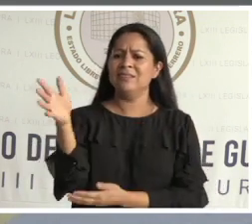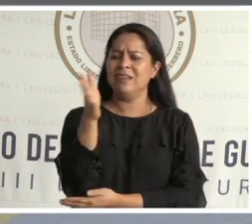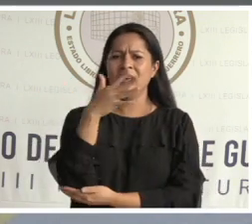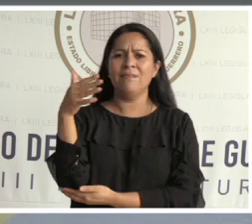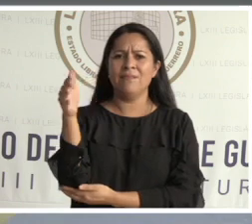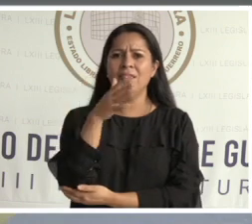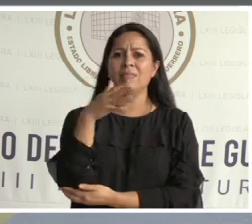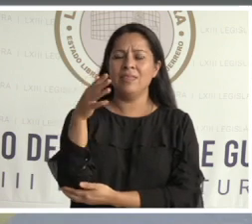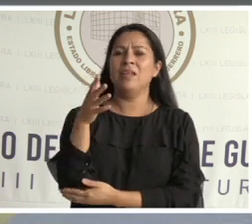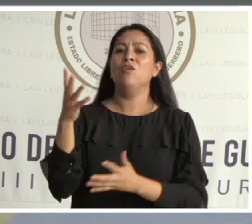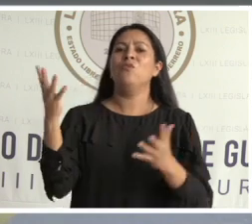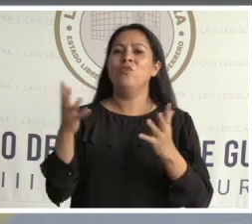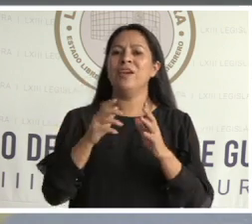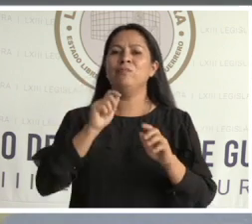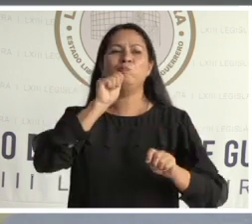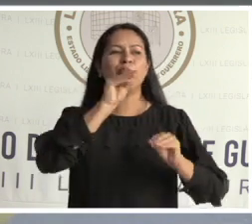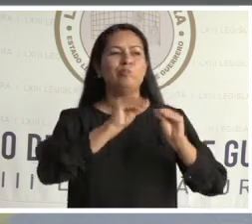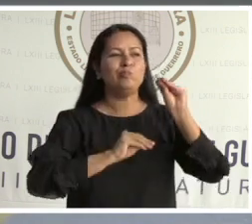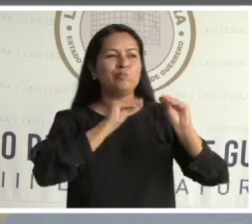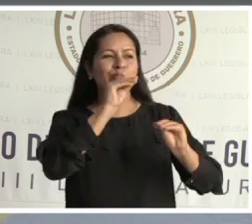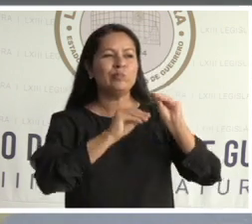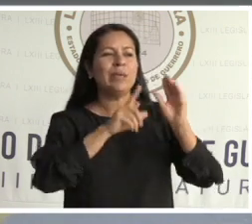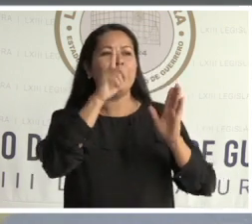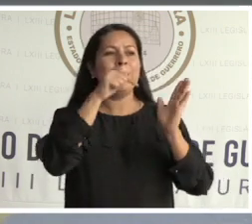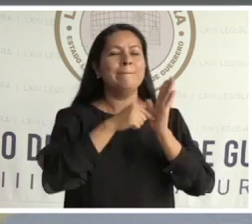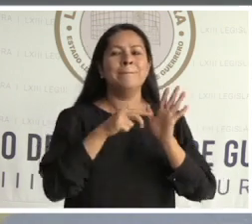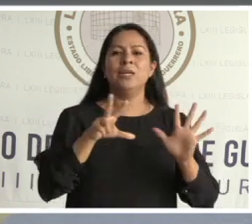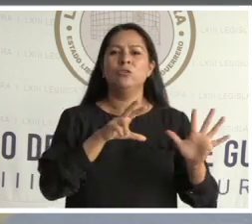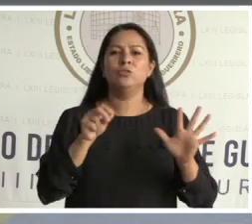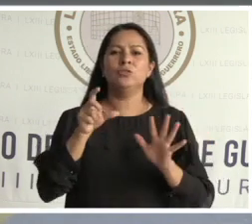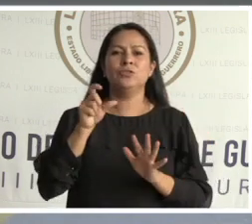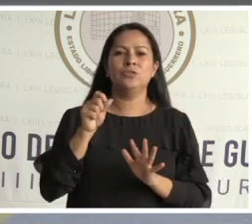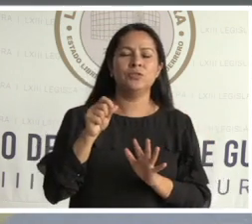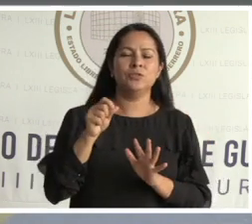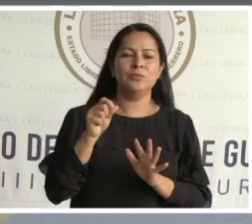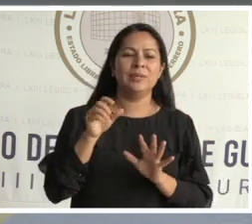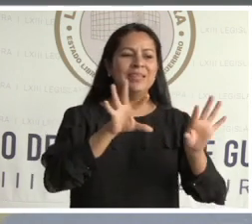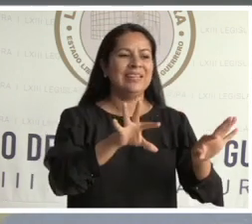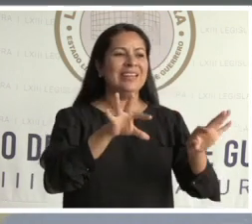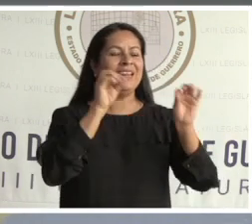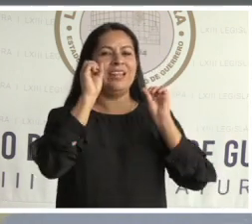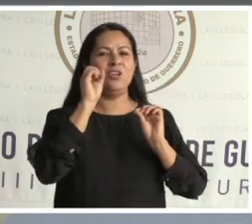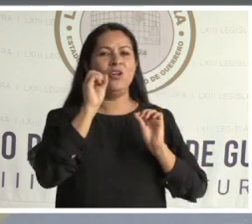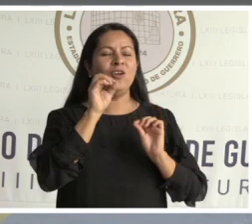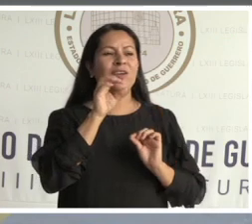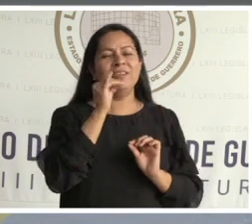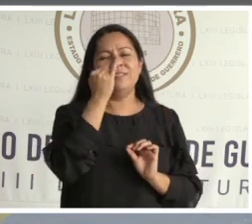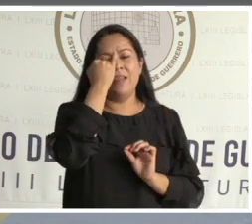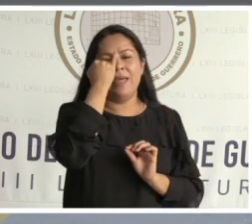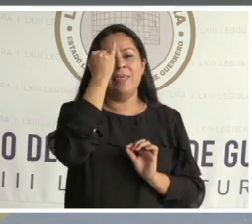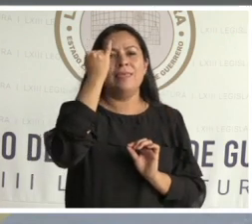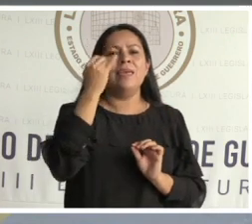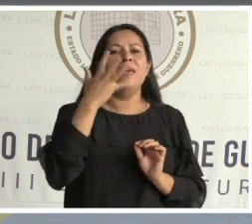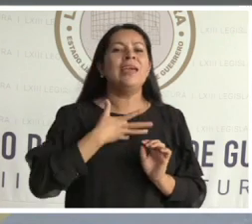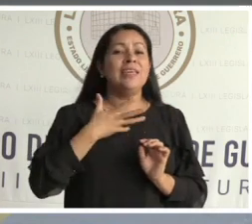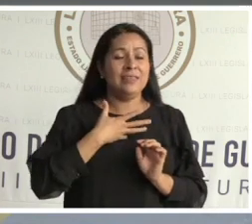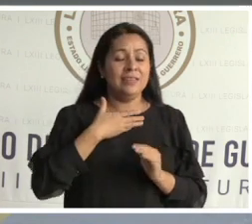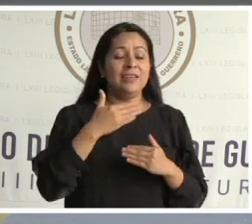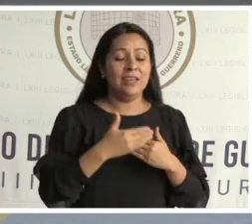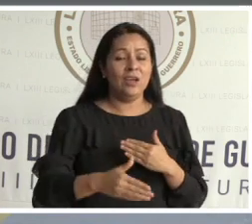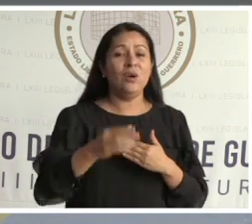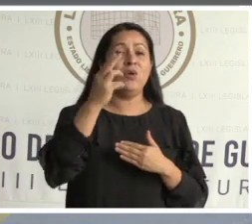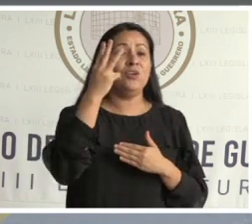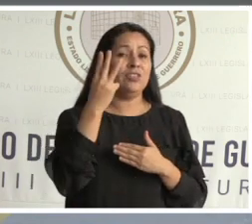fue confeccionada en 1820 tomando el diseño general que mantiene hasta hoy